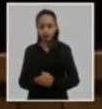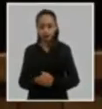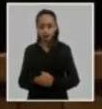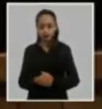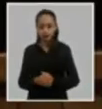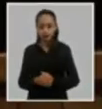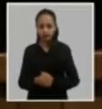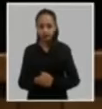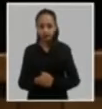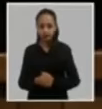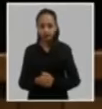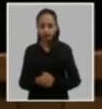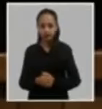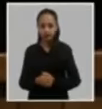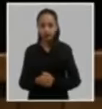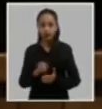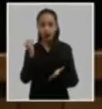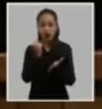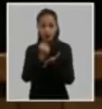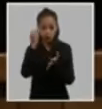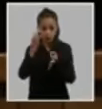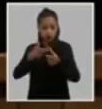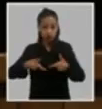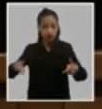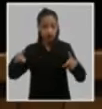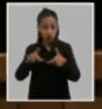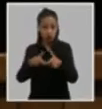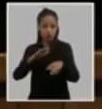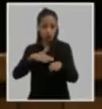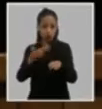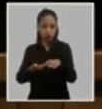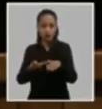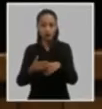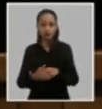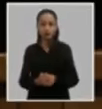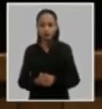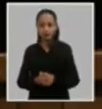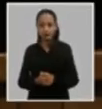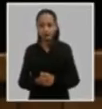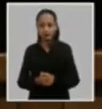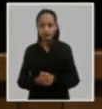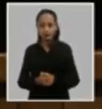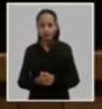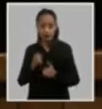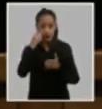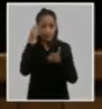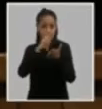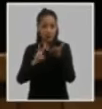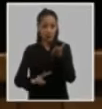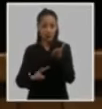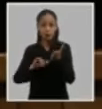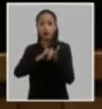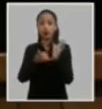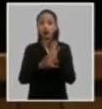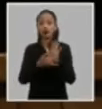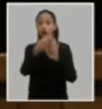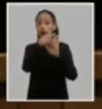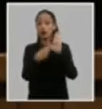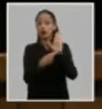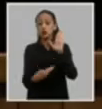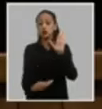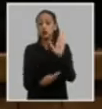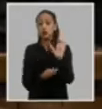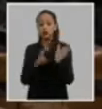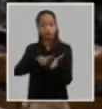aprobación del congreso para dar lectura al proyecto de resolución damos la palabra